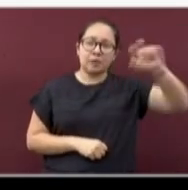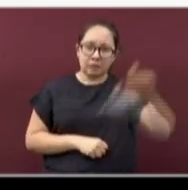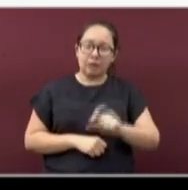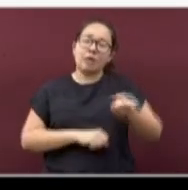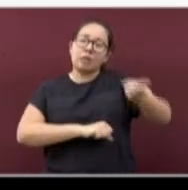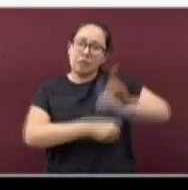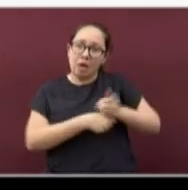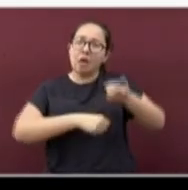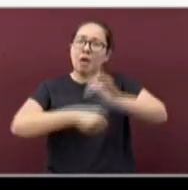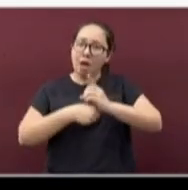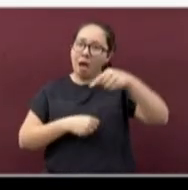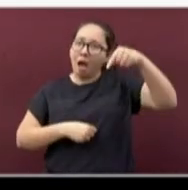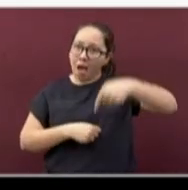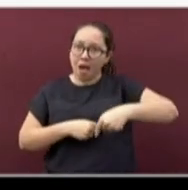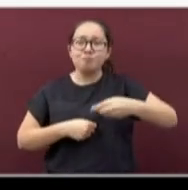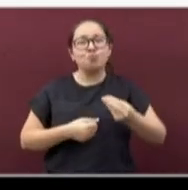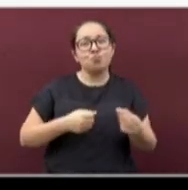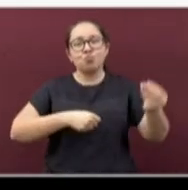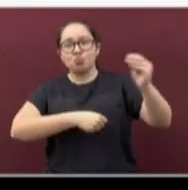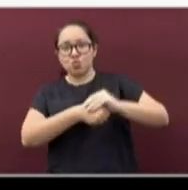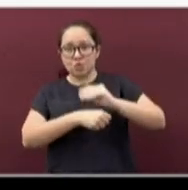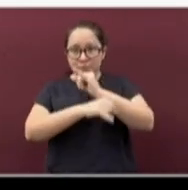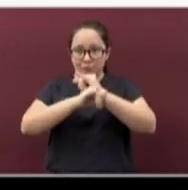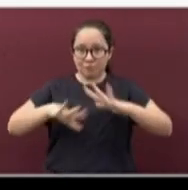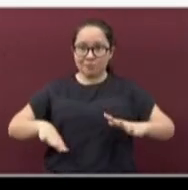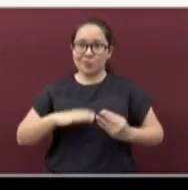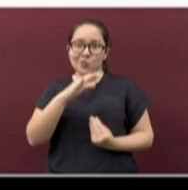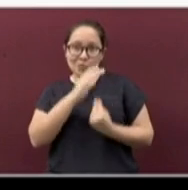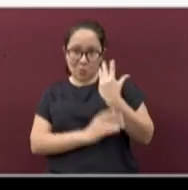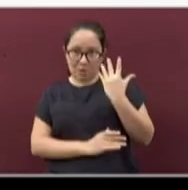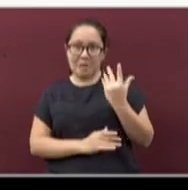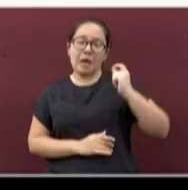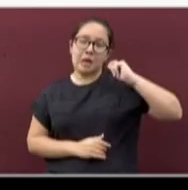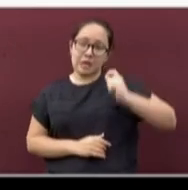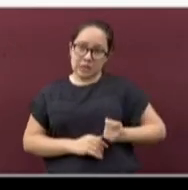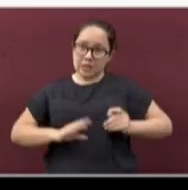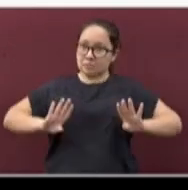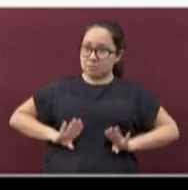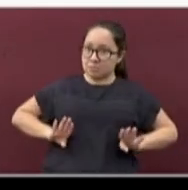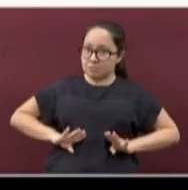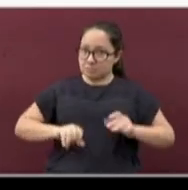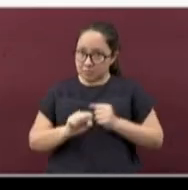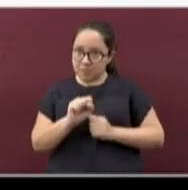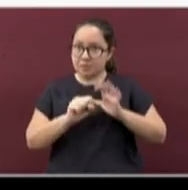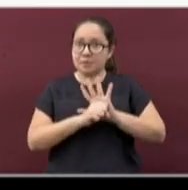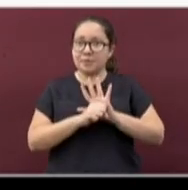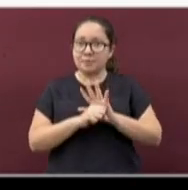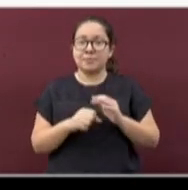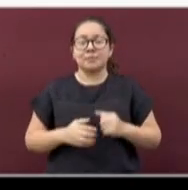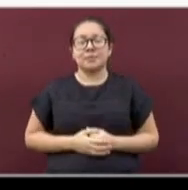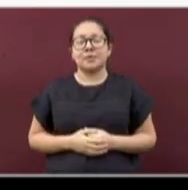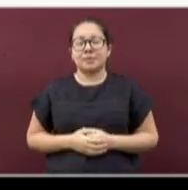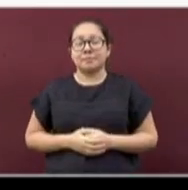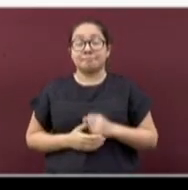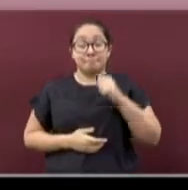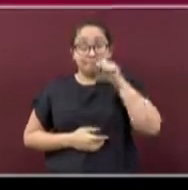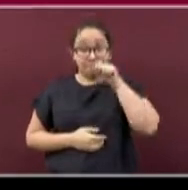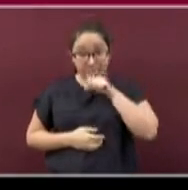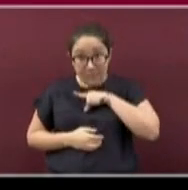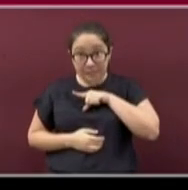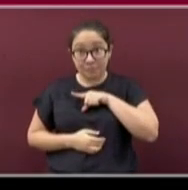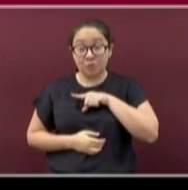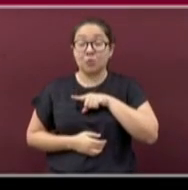diariamente se actualiza la información del comportamiento de la pandemia. También